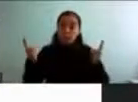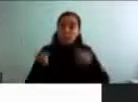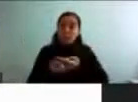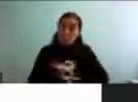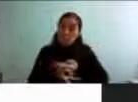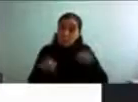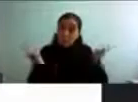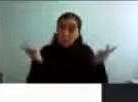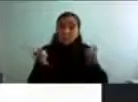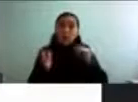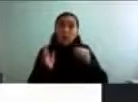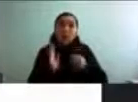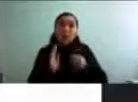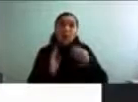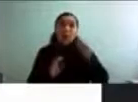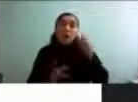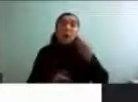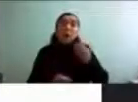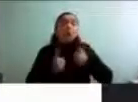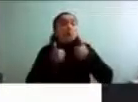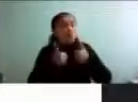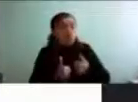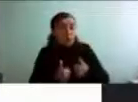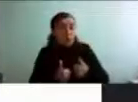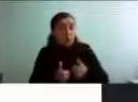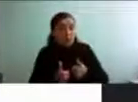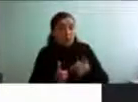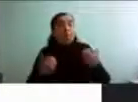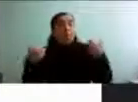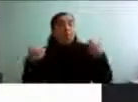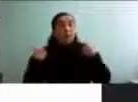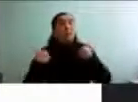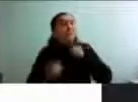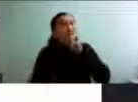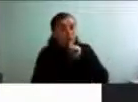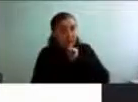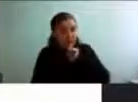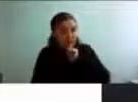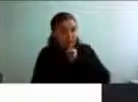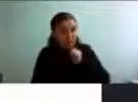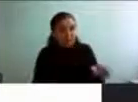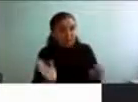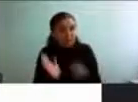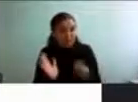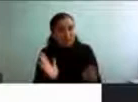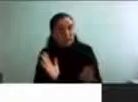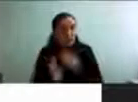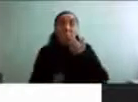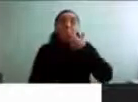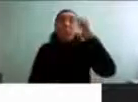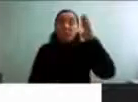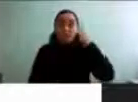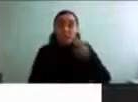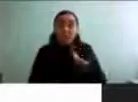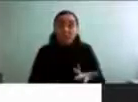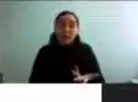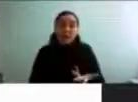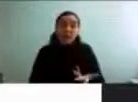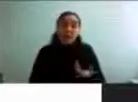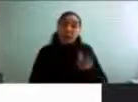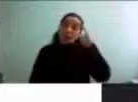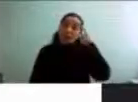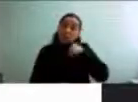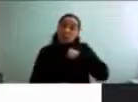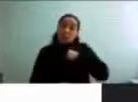hacer actividad física son muy buenas. Todavía falta mucho para mejorar, porque desde mi punto de